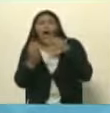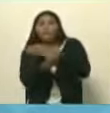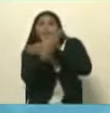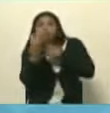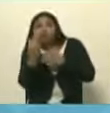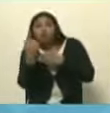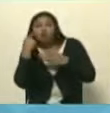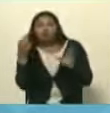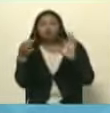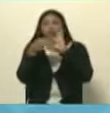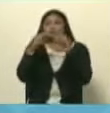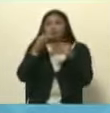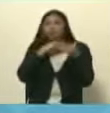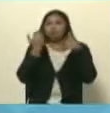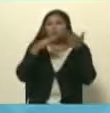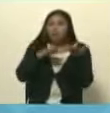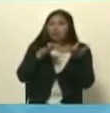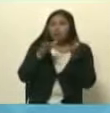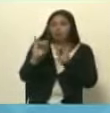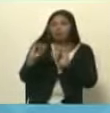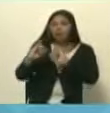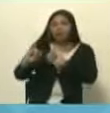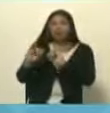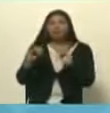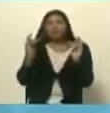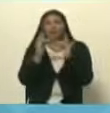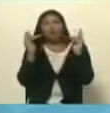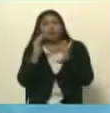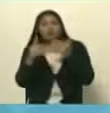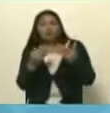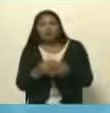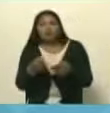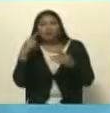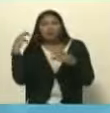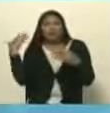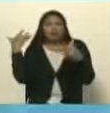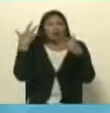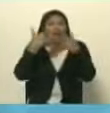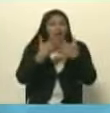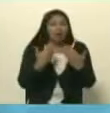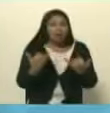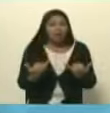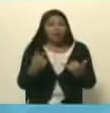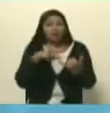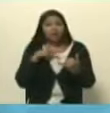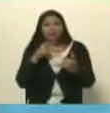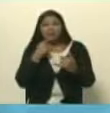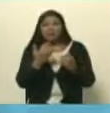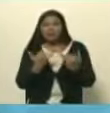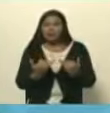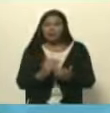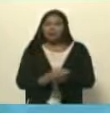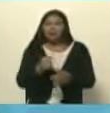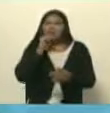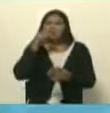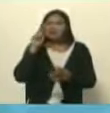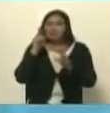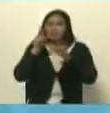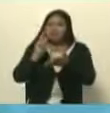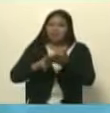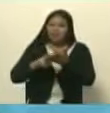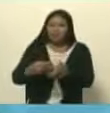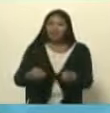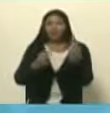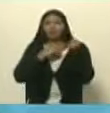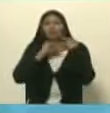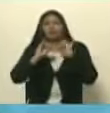y los vincularon con las muertes de Puente Ayaguno. Con el tiempo las investigaciones han determinado realmente quiénes fueron los responsables y